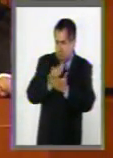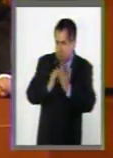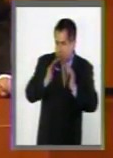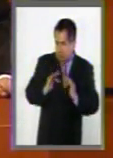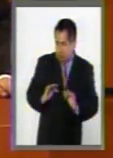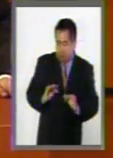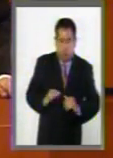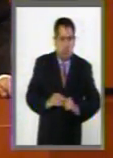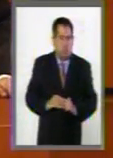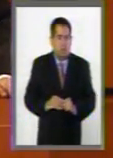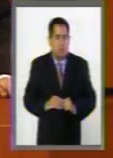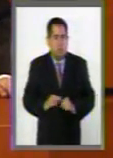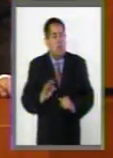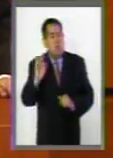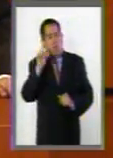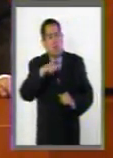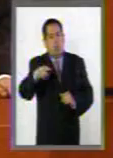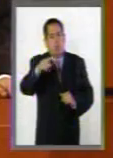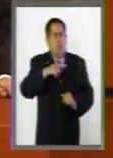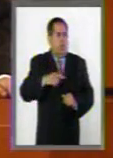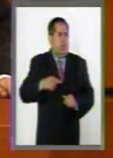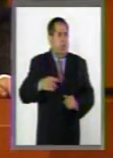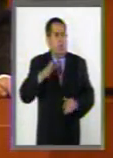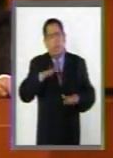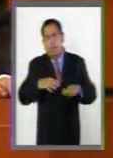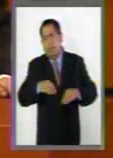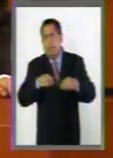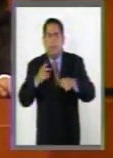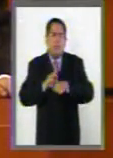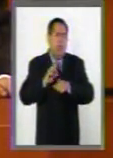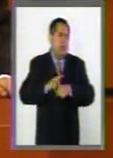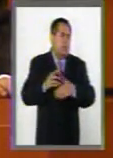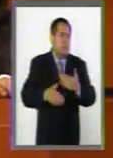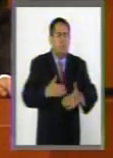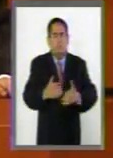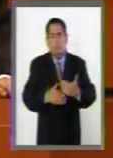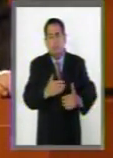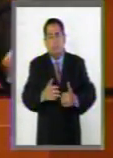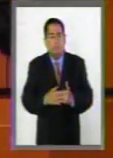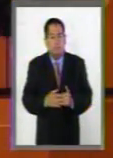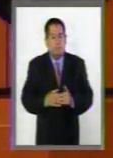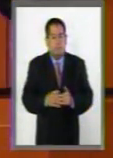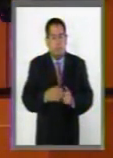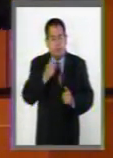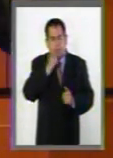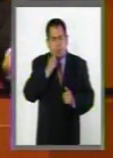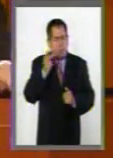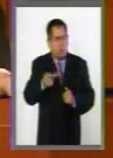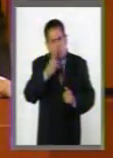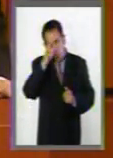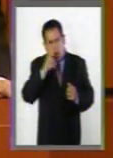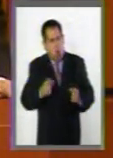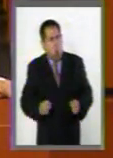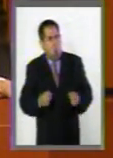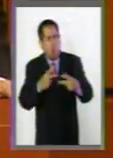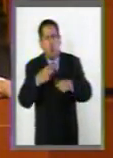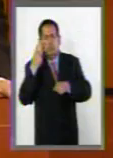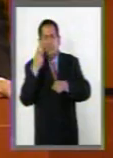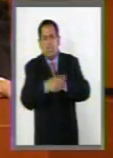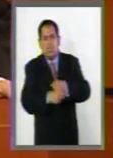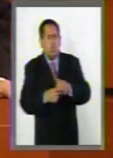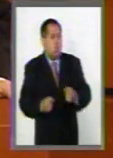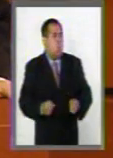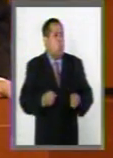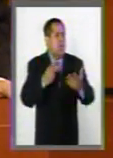Cuando ustedes andan en la vida cotidiana, ¿se han preguntado cuántos delitos o